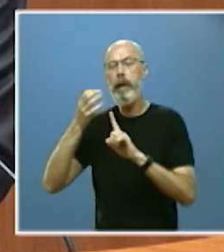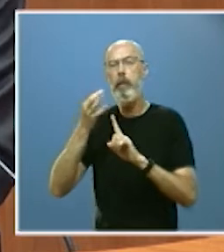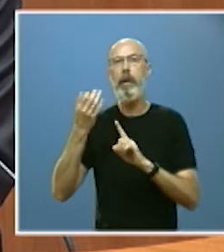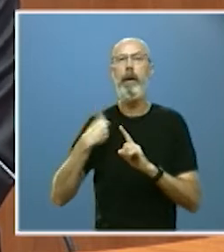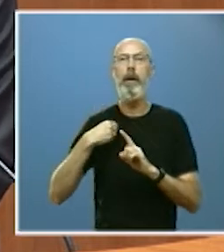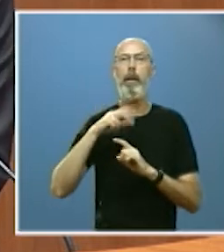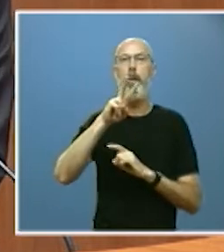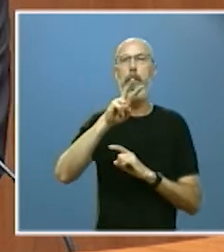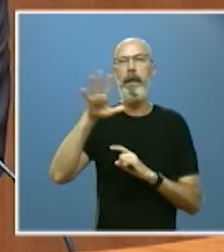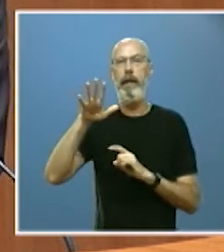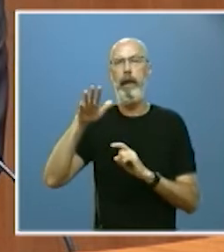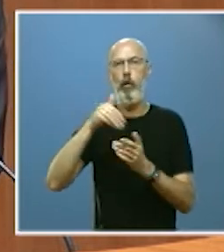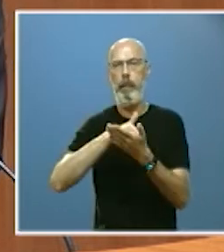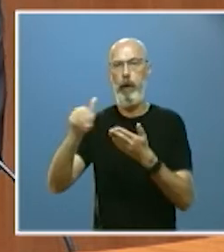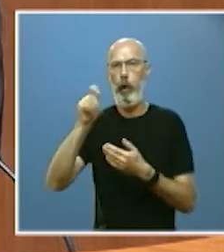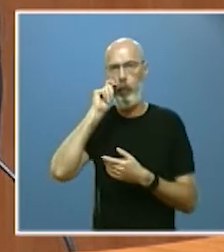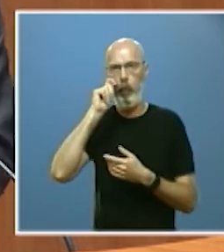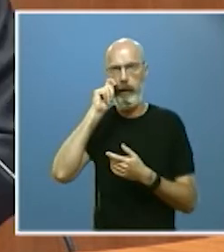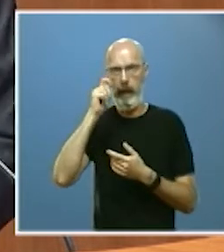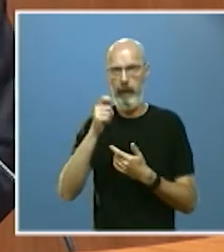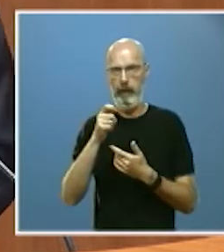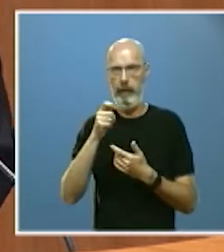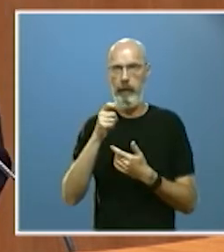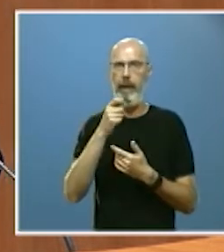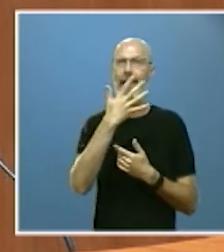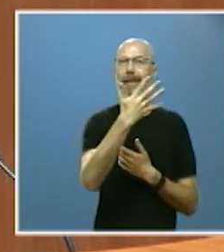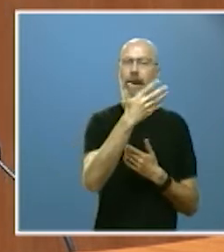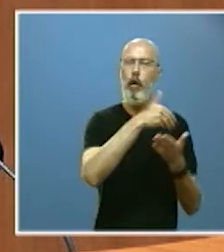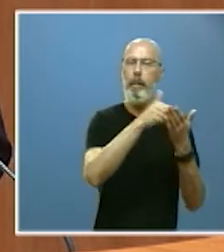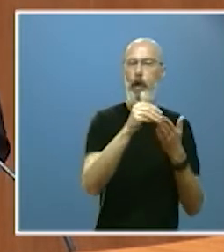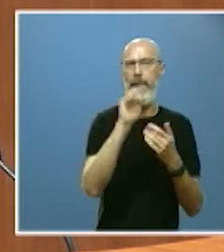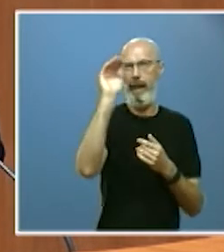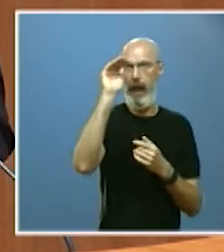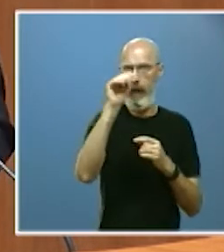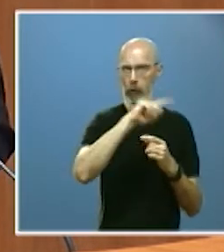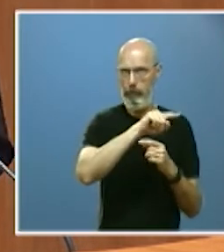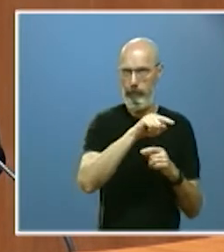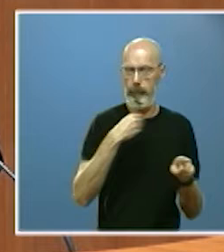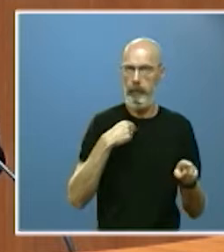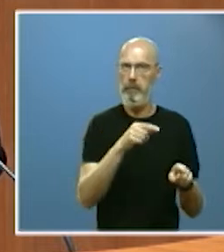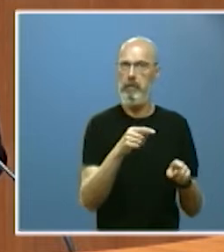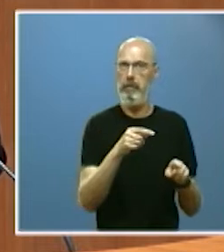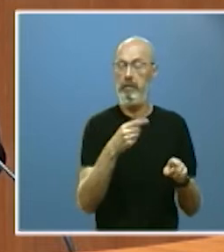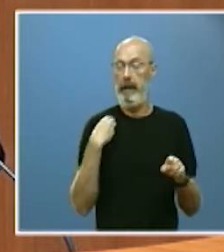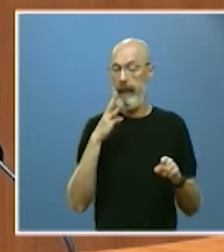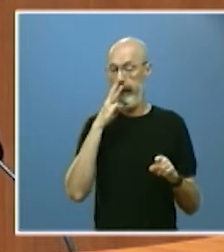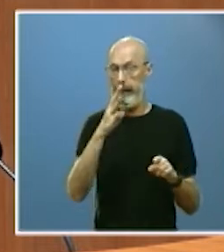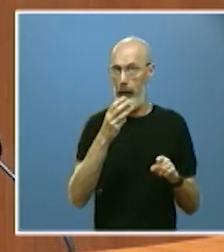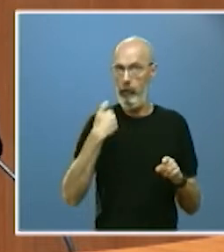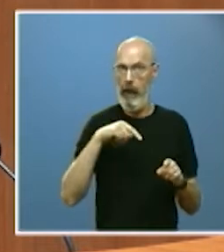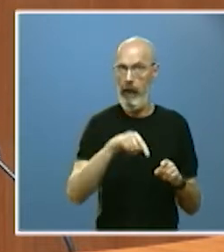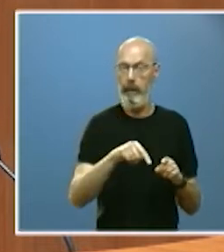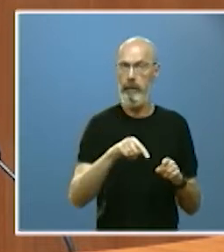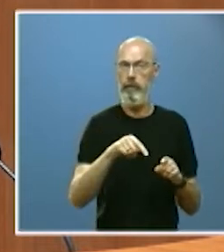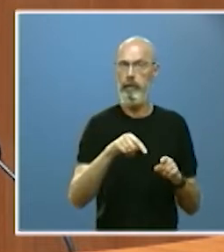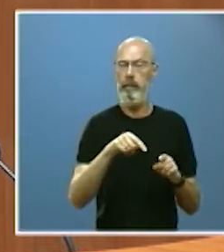25 millones de turistas con 5 millones de viajeros extranjeros. Transcurridos sus tres primeros años los datos